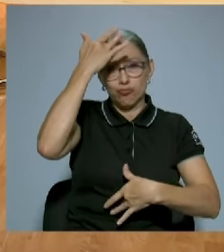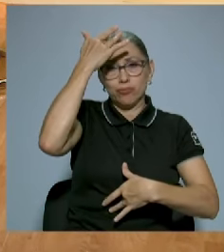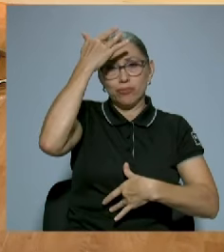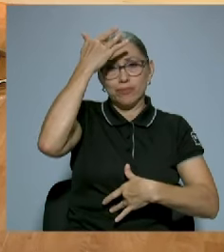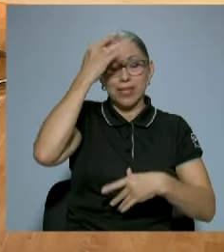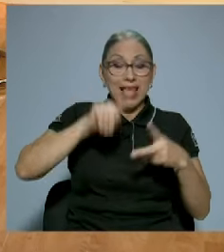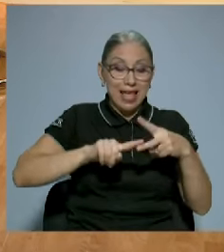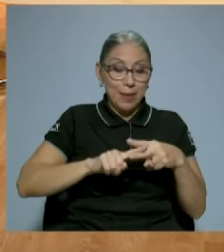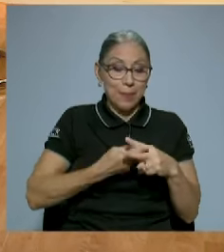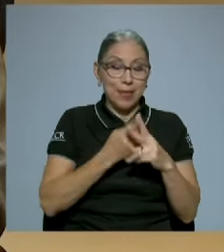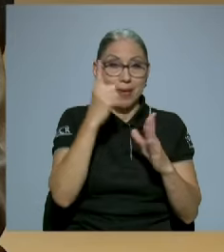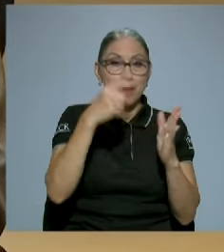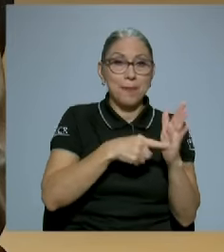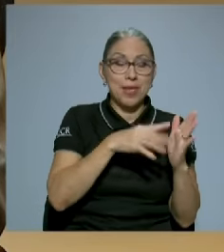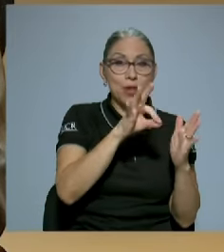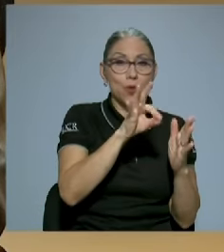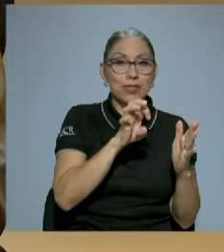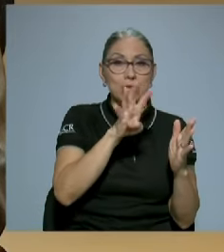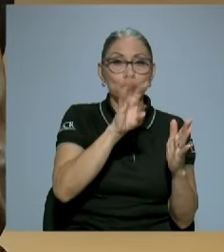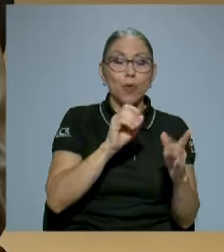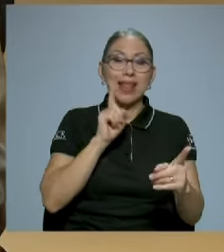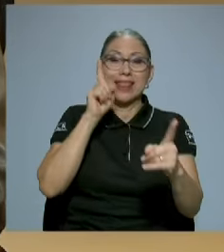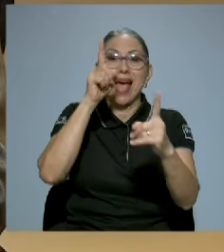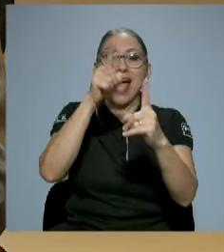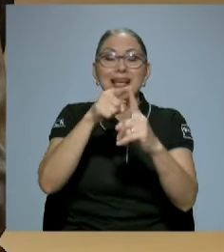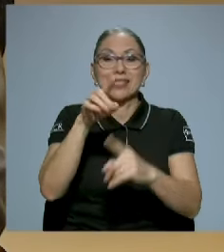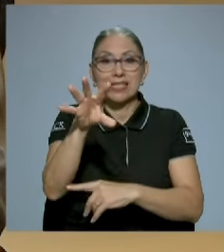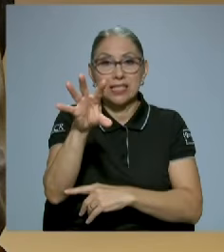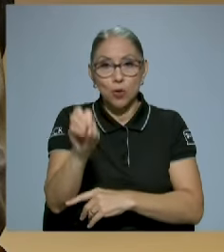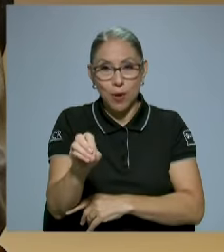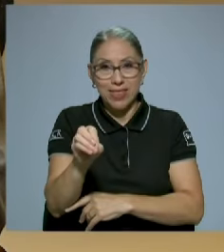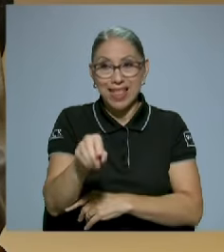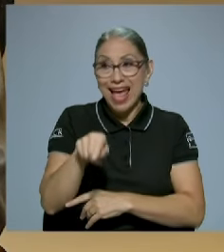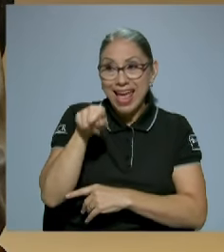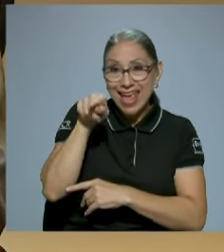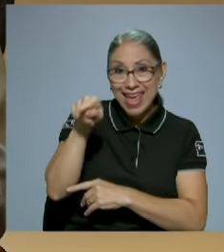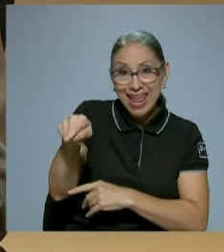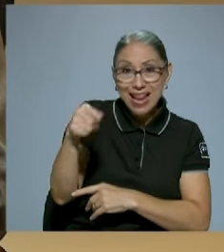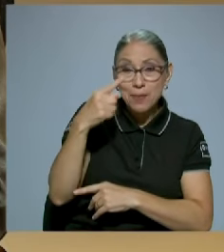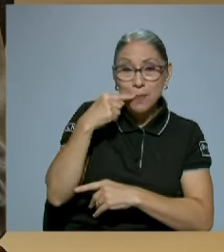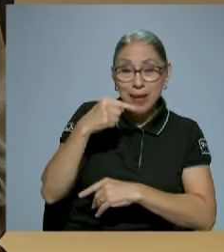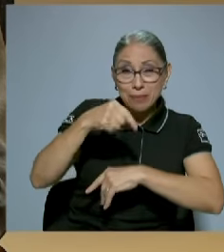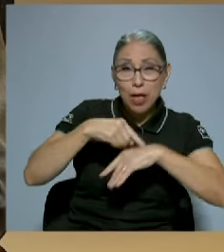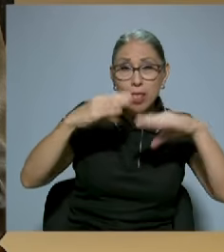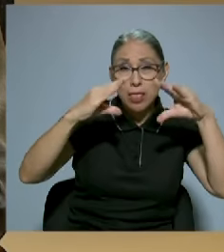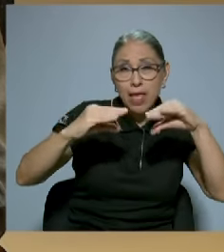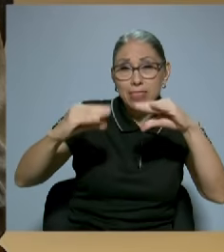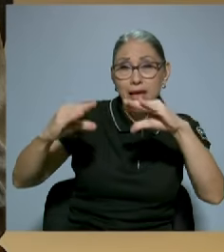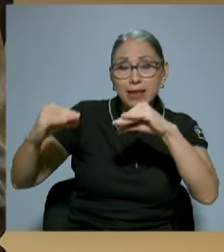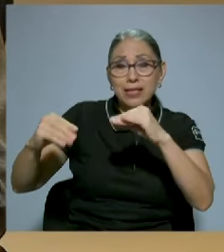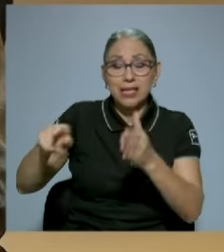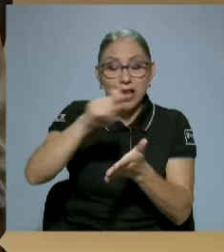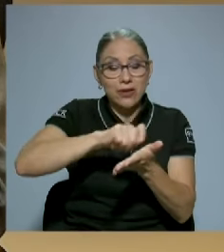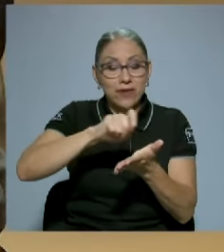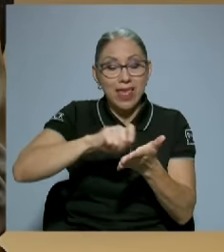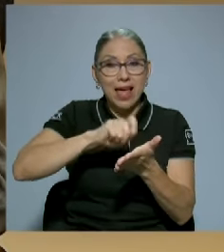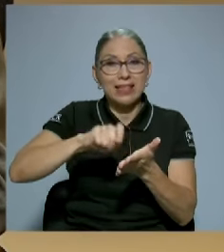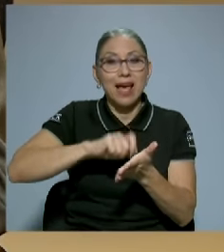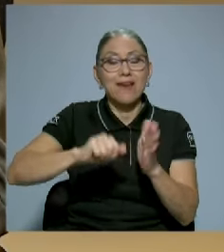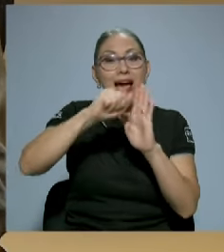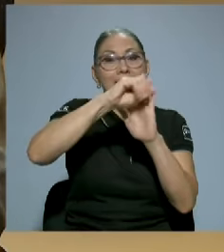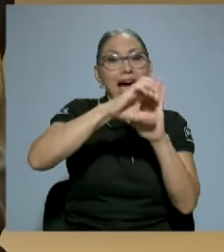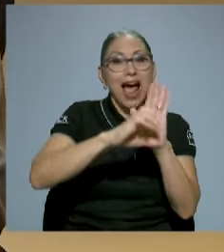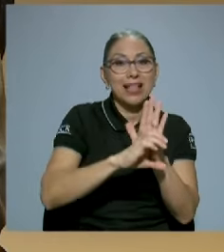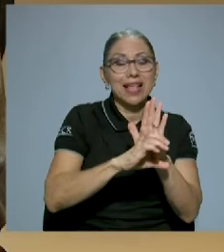los años 50, él por las tardes era el que reactaba las actas de la Asamblea Legislativa, del